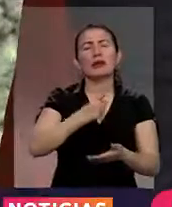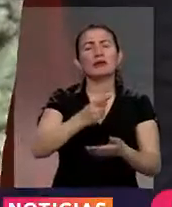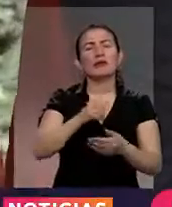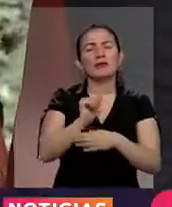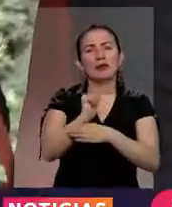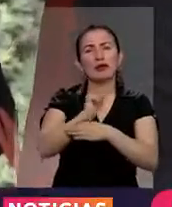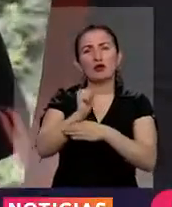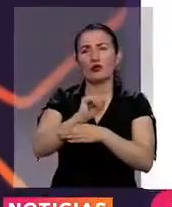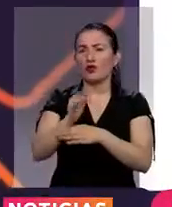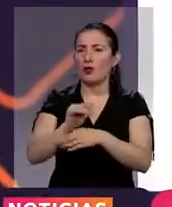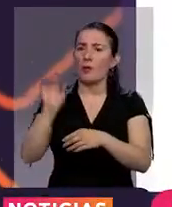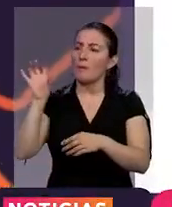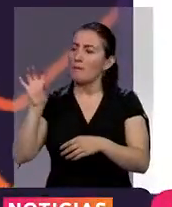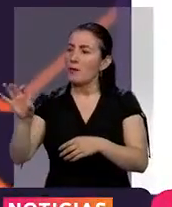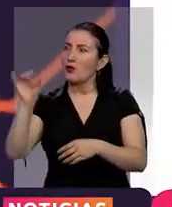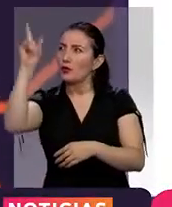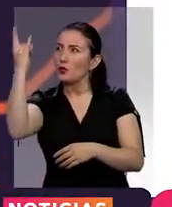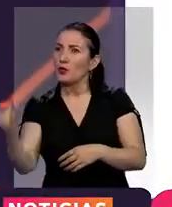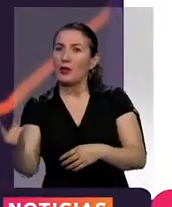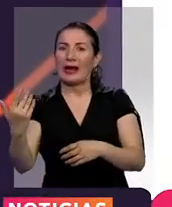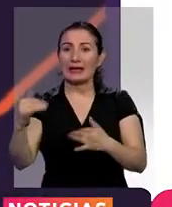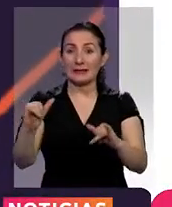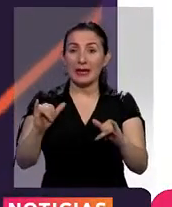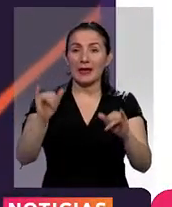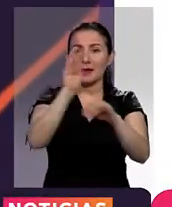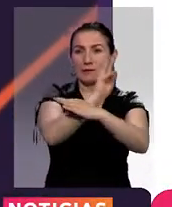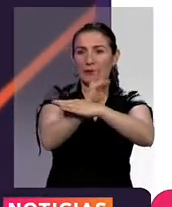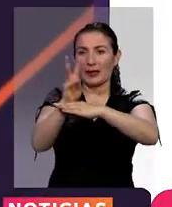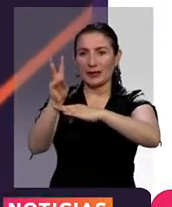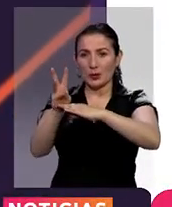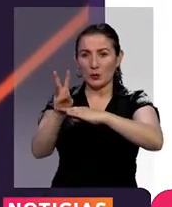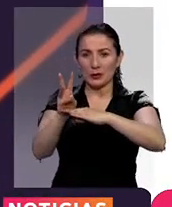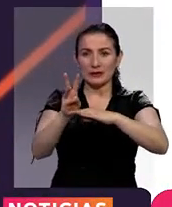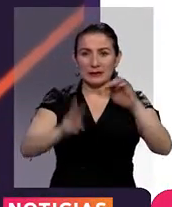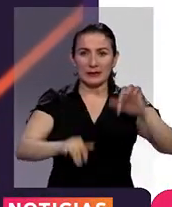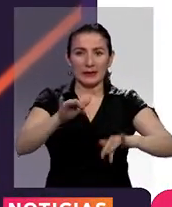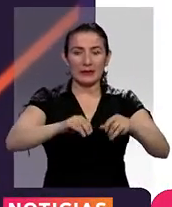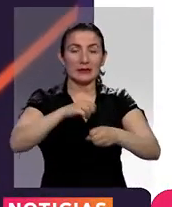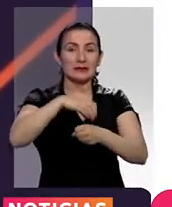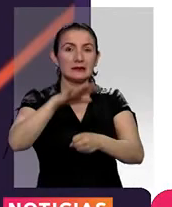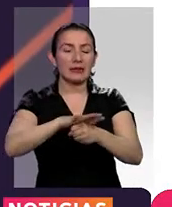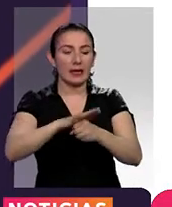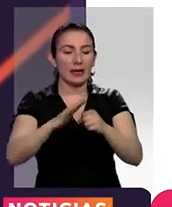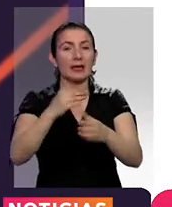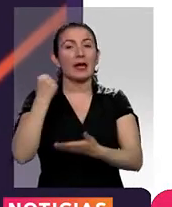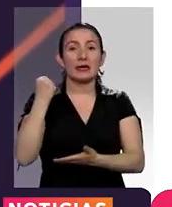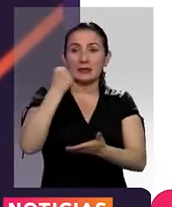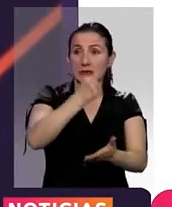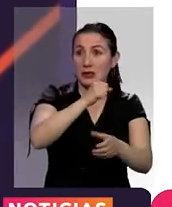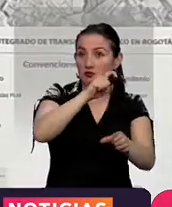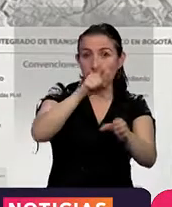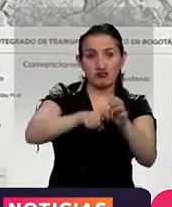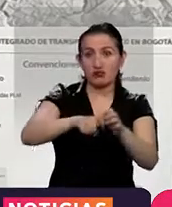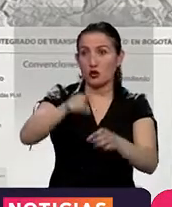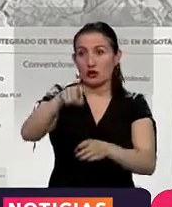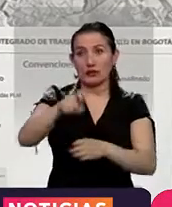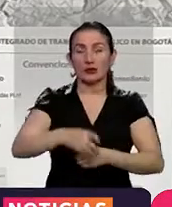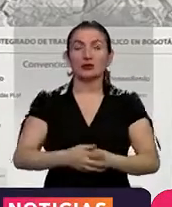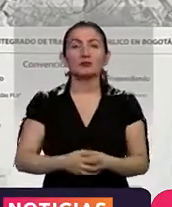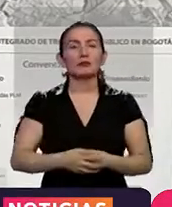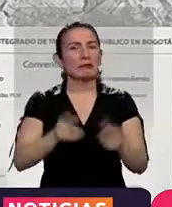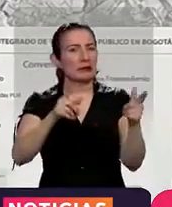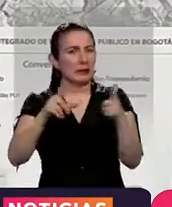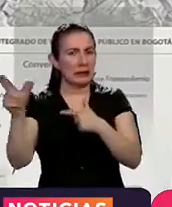disponible a través del botón Descarga ya en la página web de la Secretaría Distrital de Hacienda, donde no es necesario registrarse. Ya están